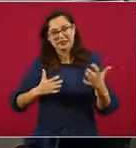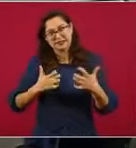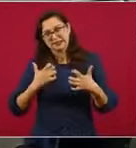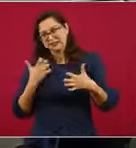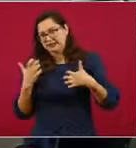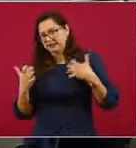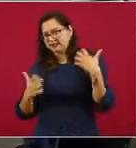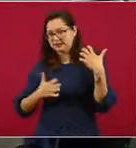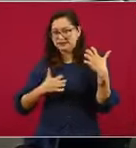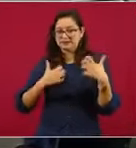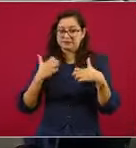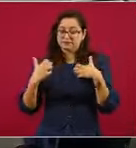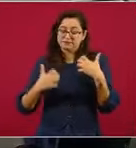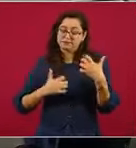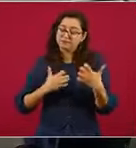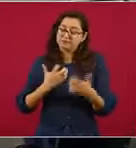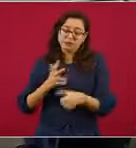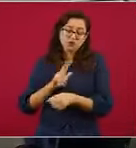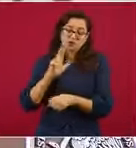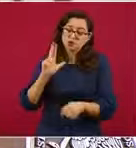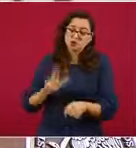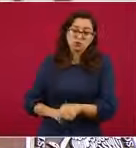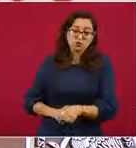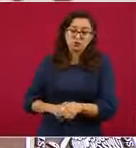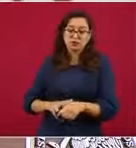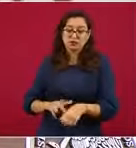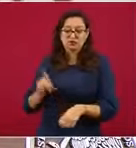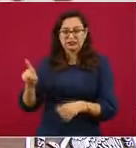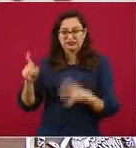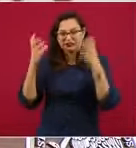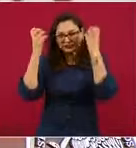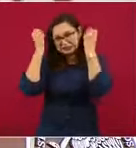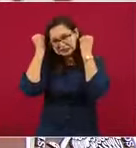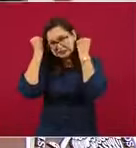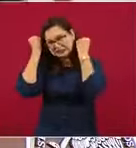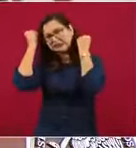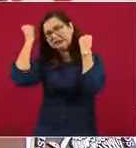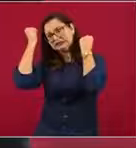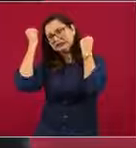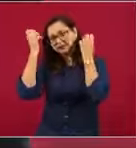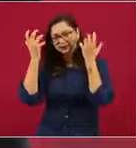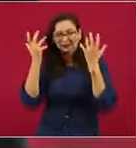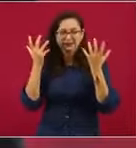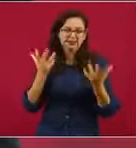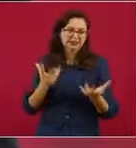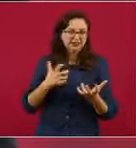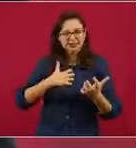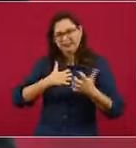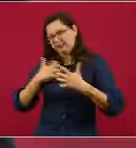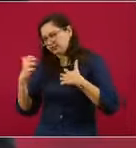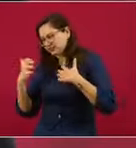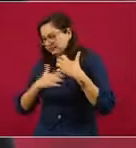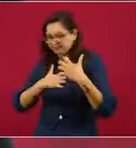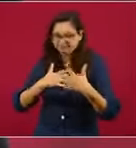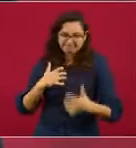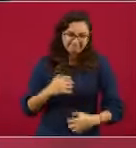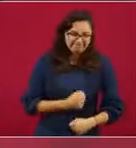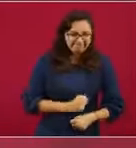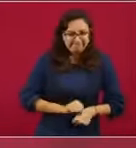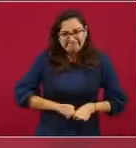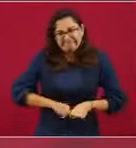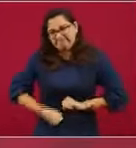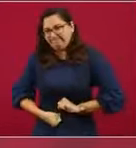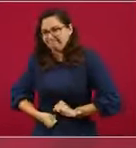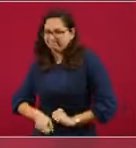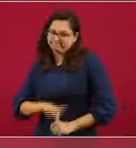se enojan, hacen corajes. Pero ¿cuál es la respuesta? Amor y paz.